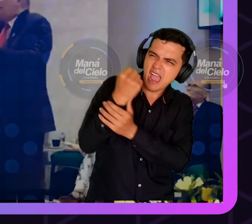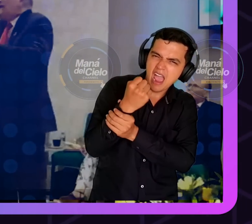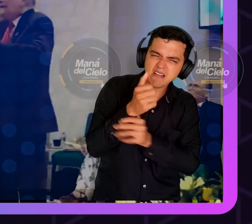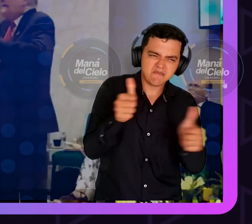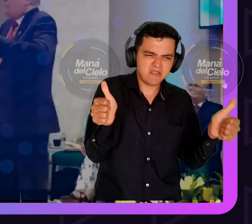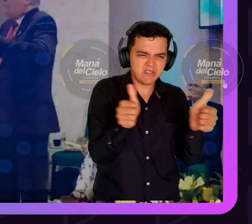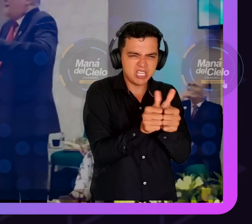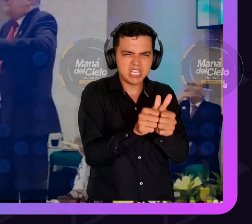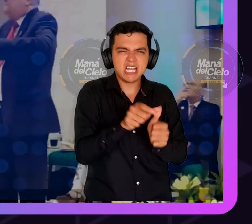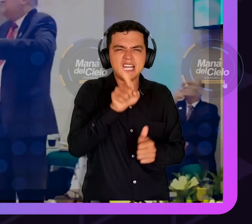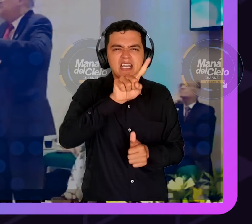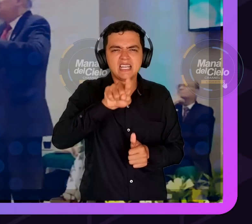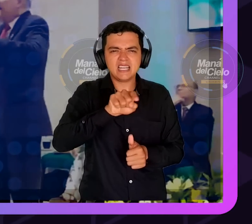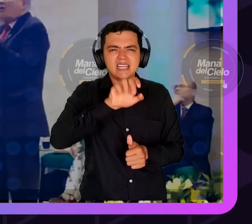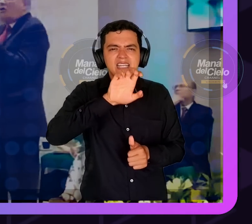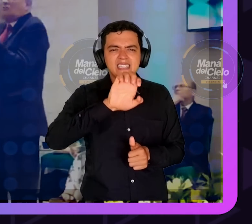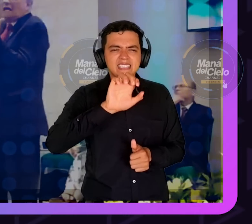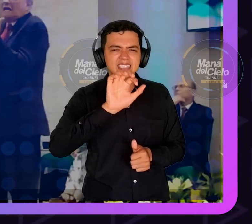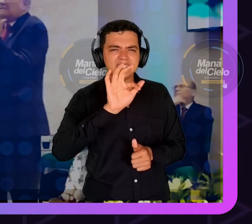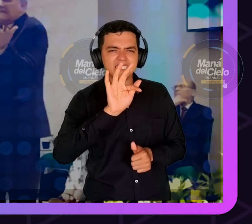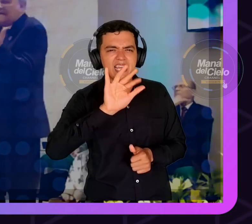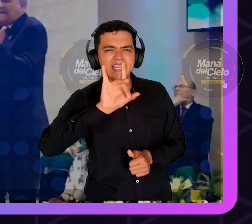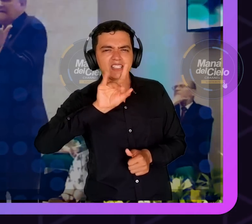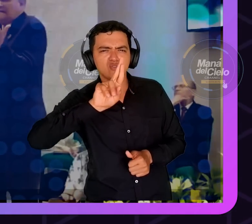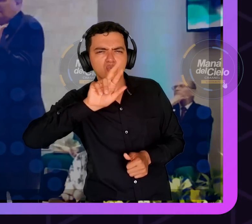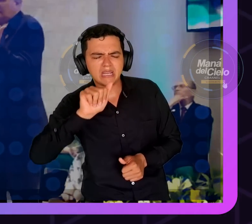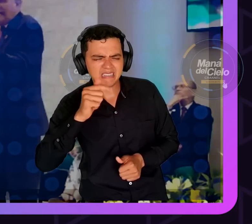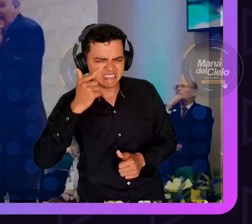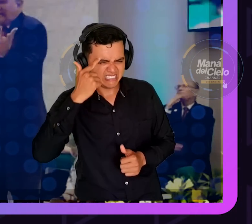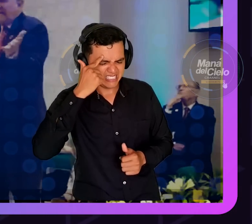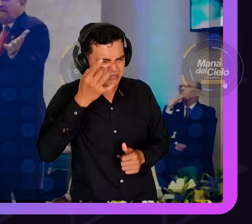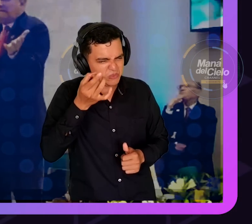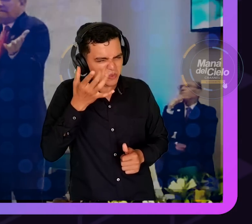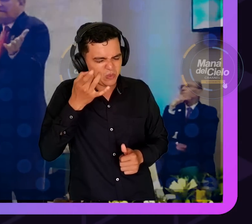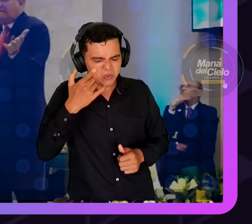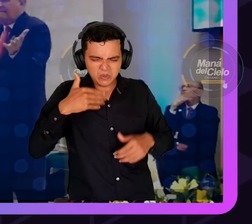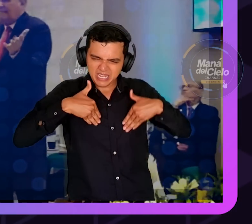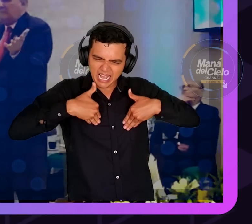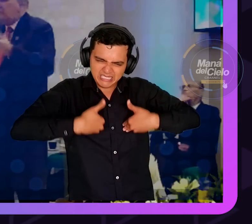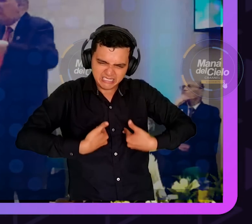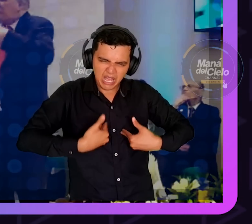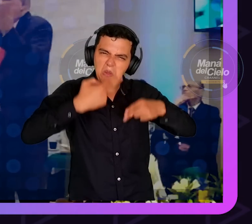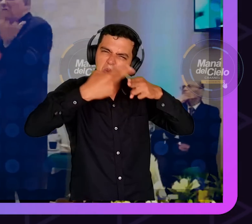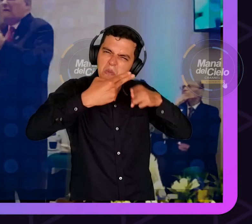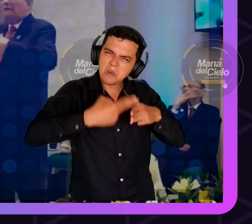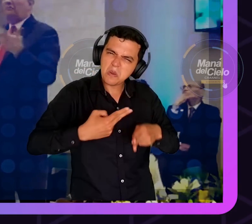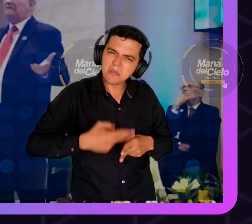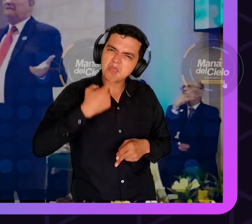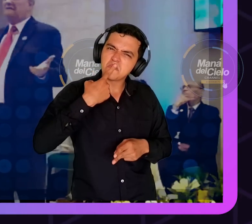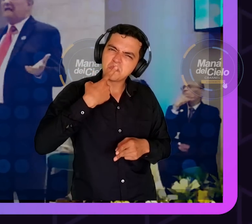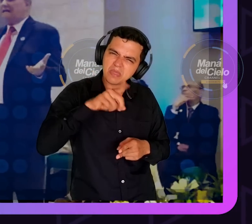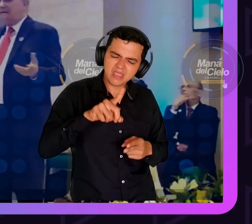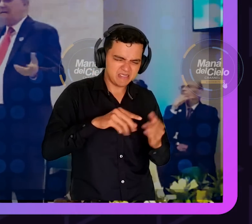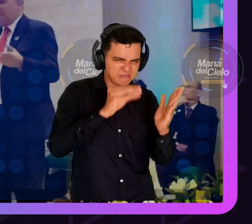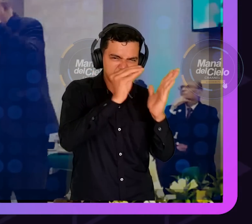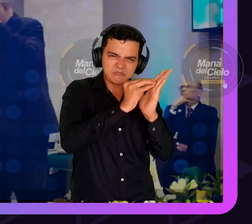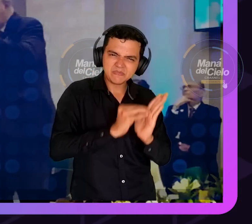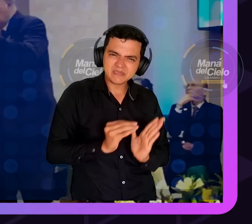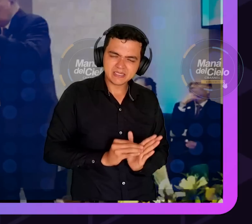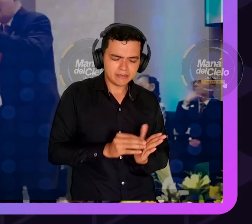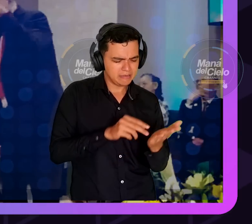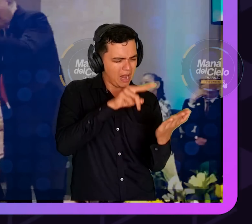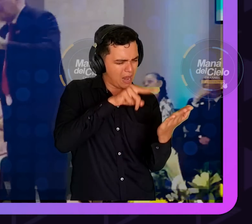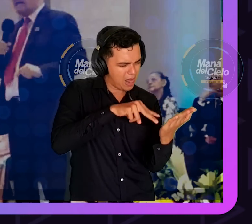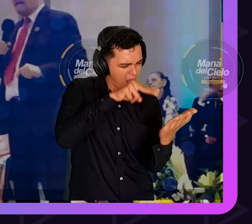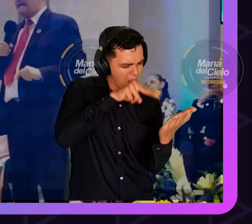genealogía te agota cansarlas, te cansa leerlas. Un poco de nombres que no te dicen nada pero en esos nombres